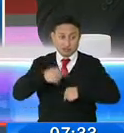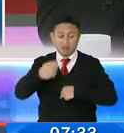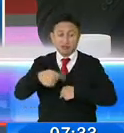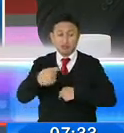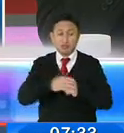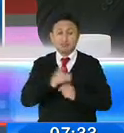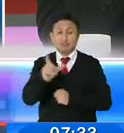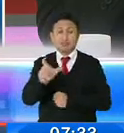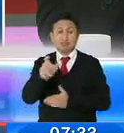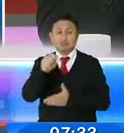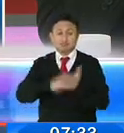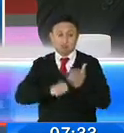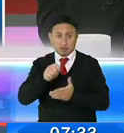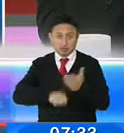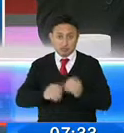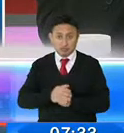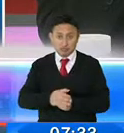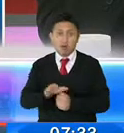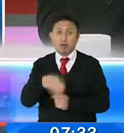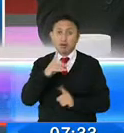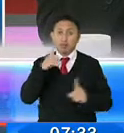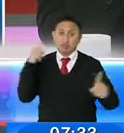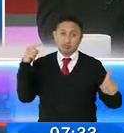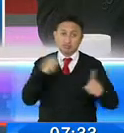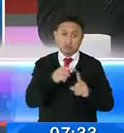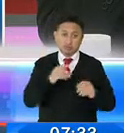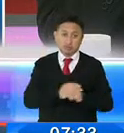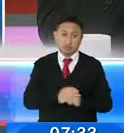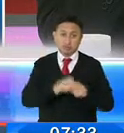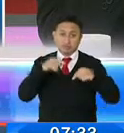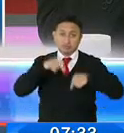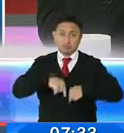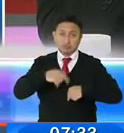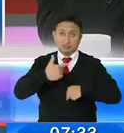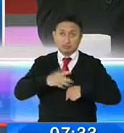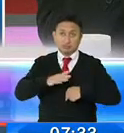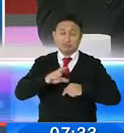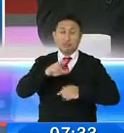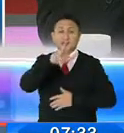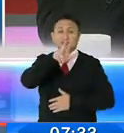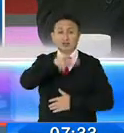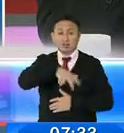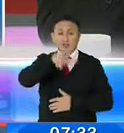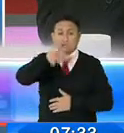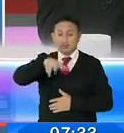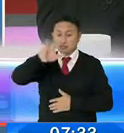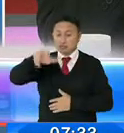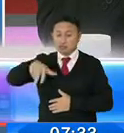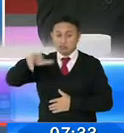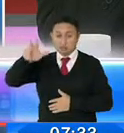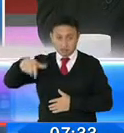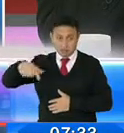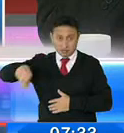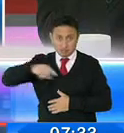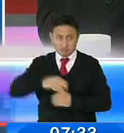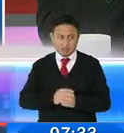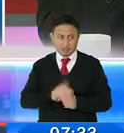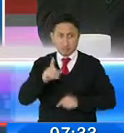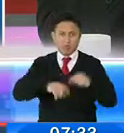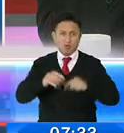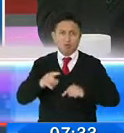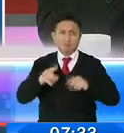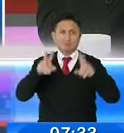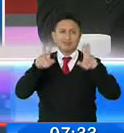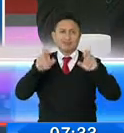de tarjeta de crédito, en otros se hará directamente, será una declaración primestral. Es decir, Roberto, hay ciertas circunstancias